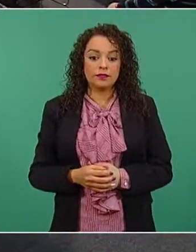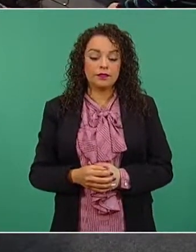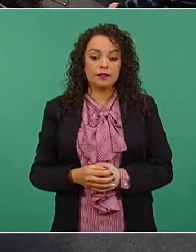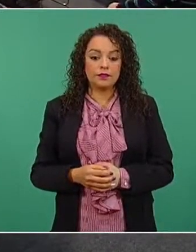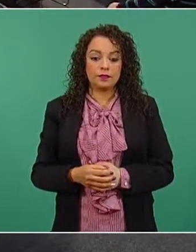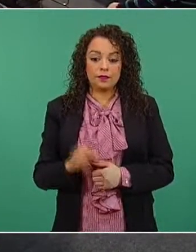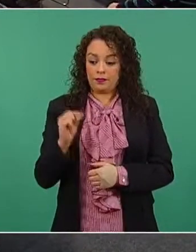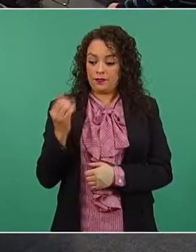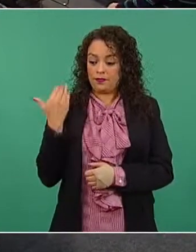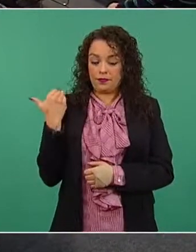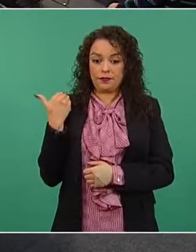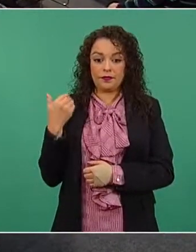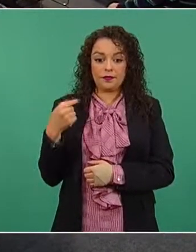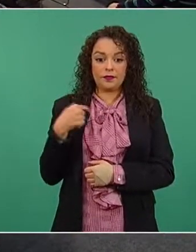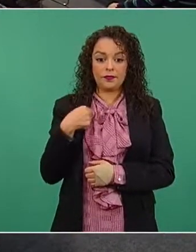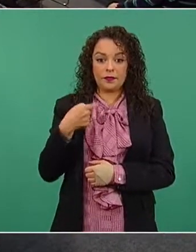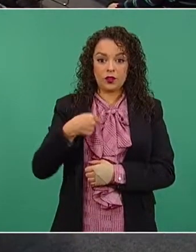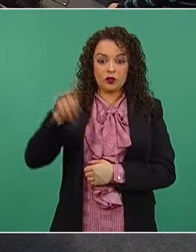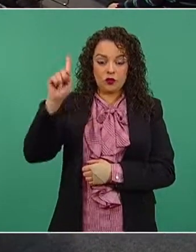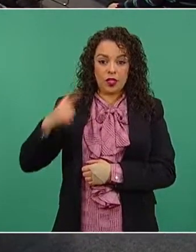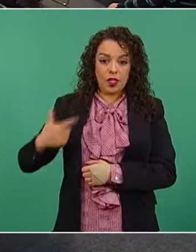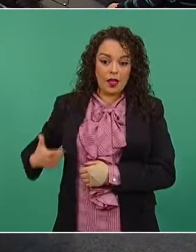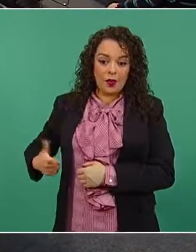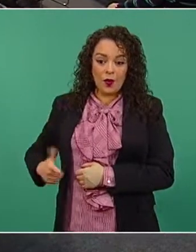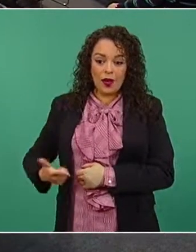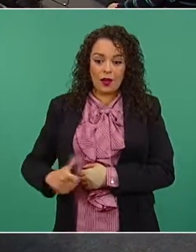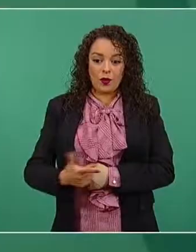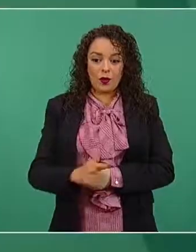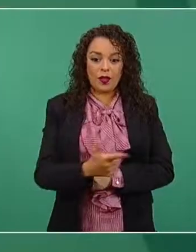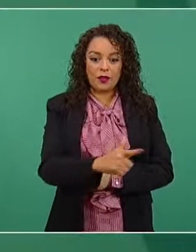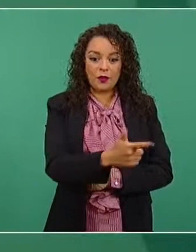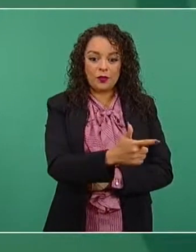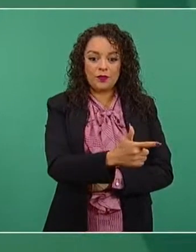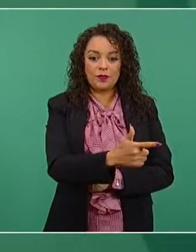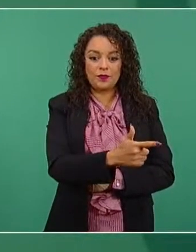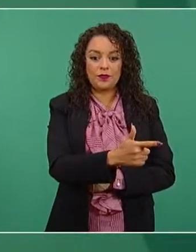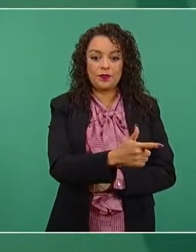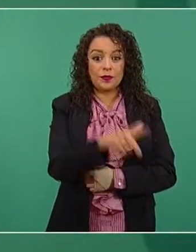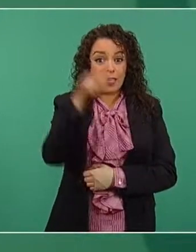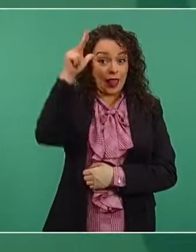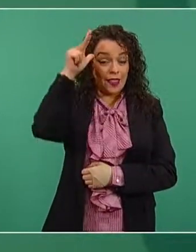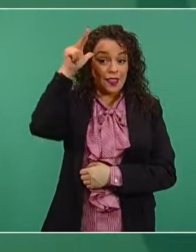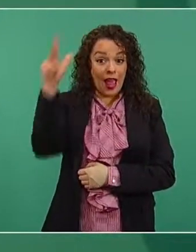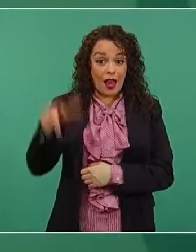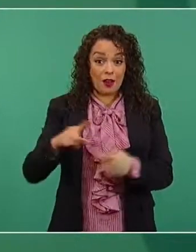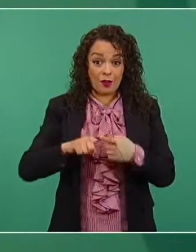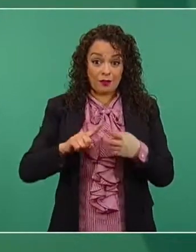Guanajuato y a Hidalgo,